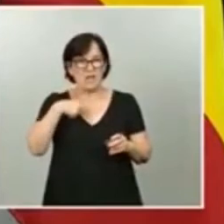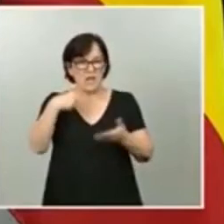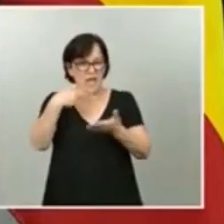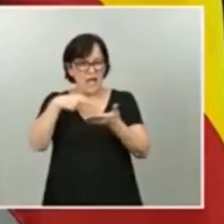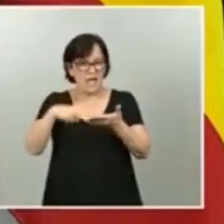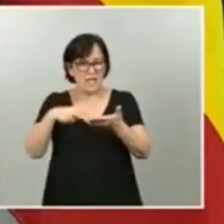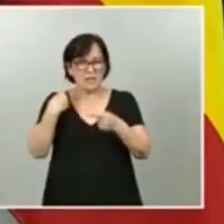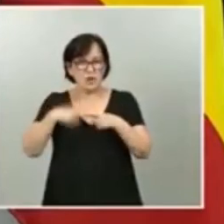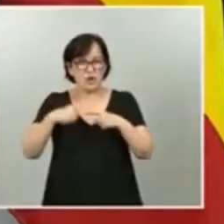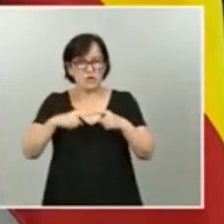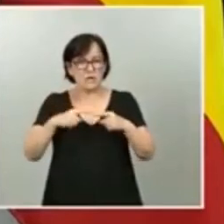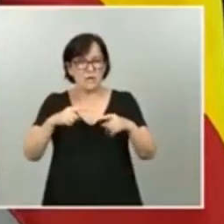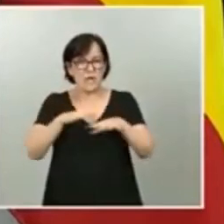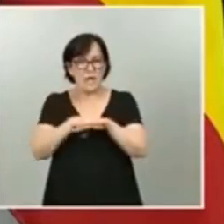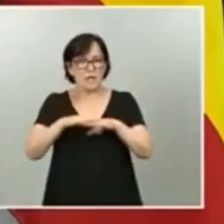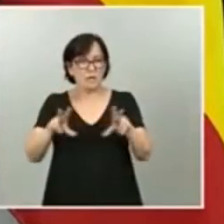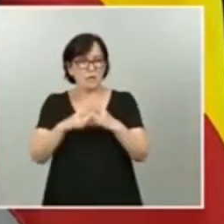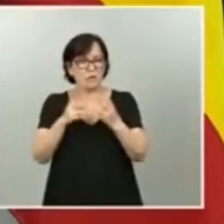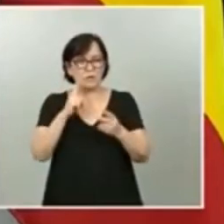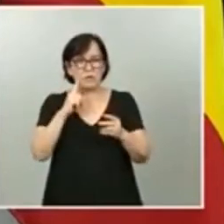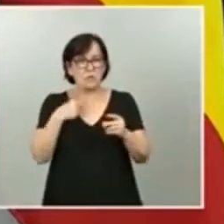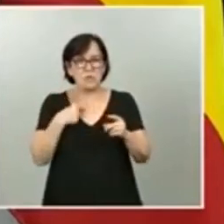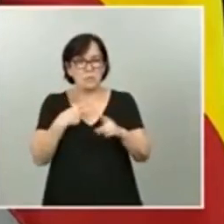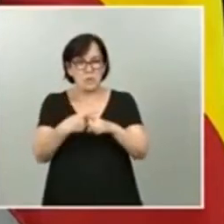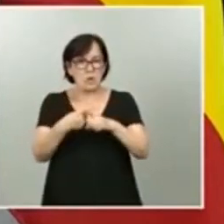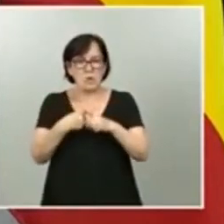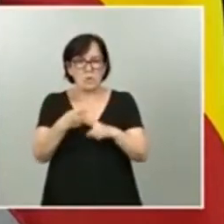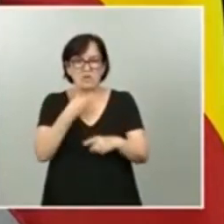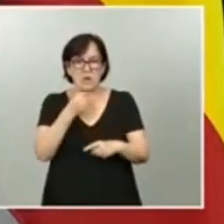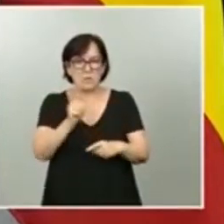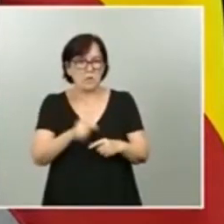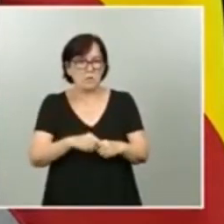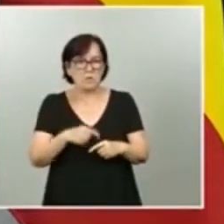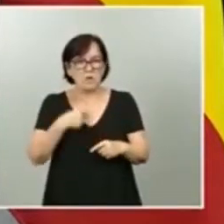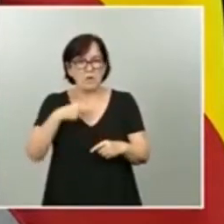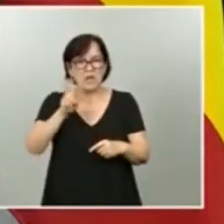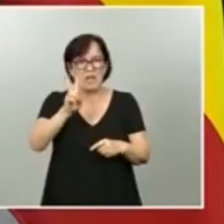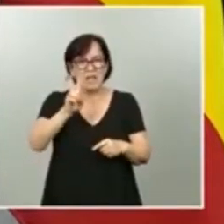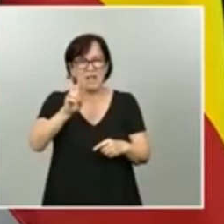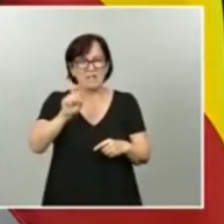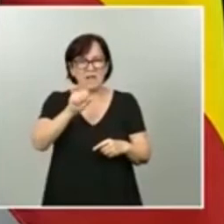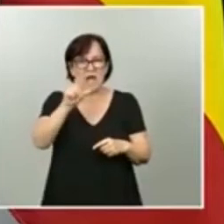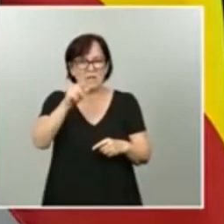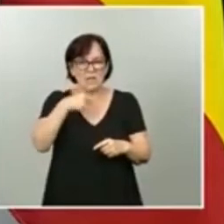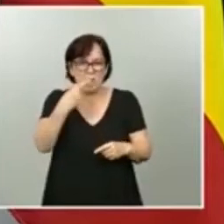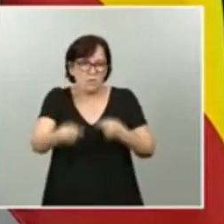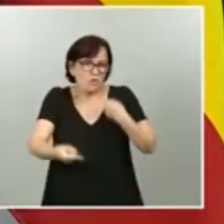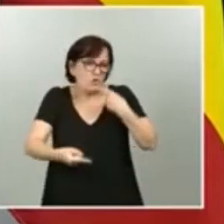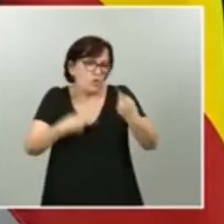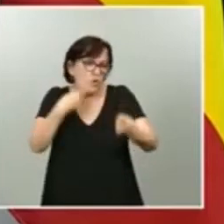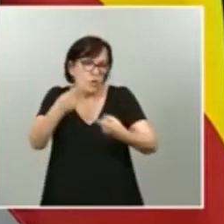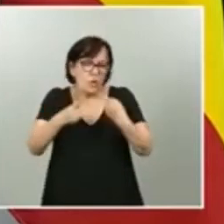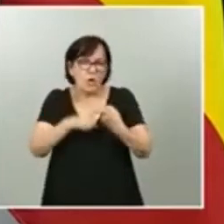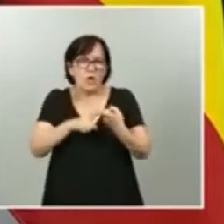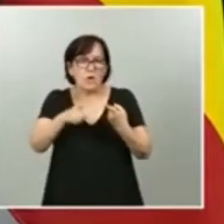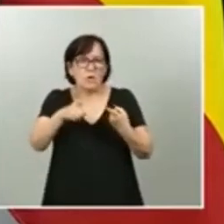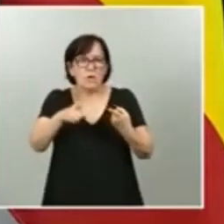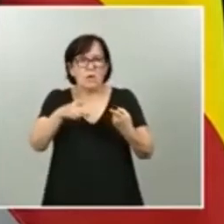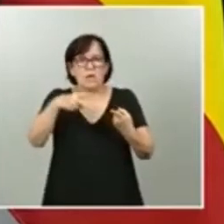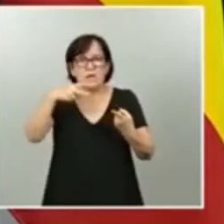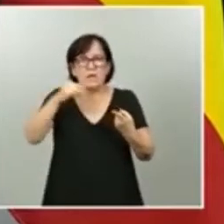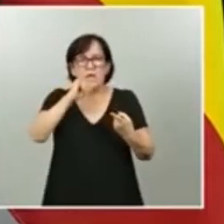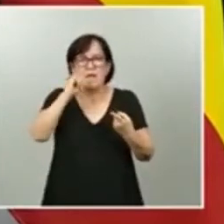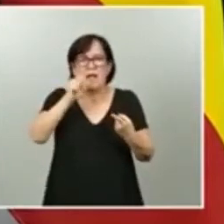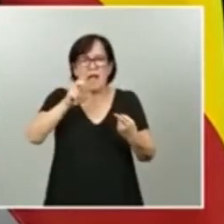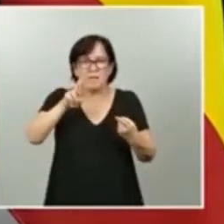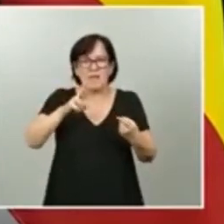que no comparto y que no me gustan. A Vicente Vallés le han dicho de todo. Le han dicho que es como Javier Negre con un traje